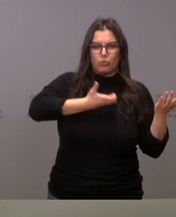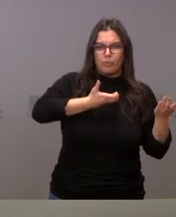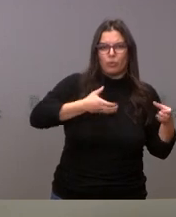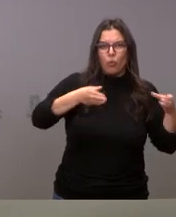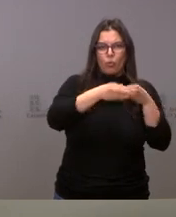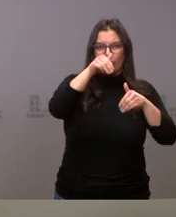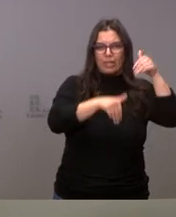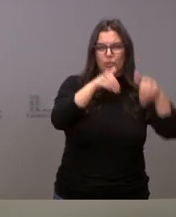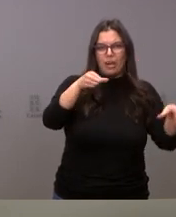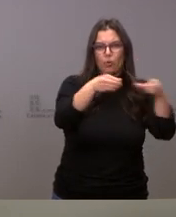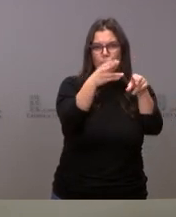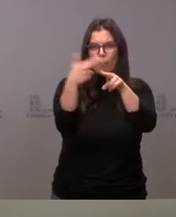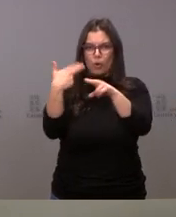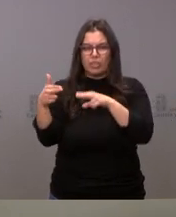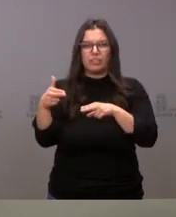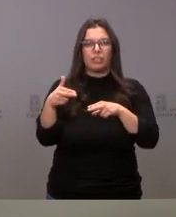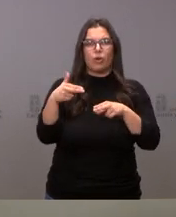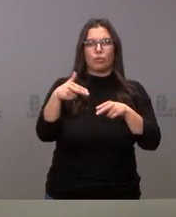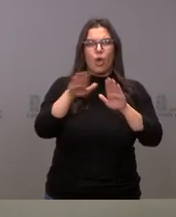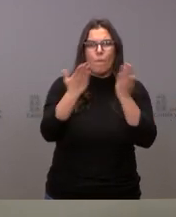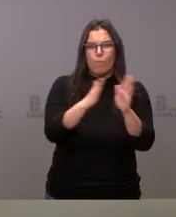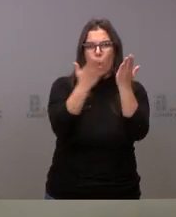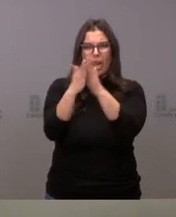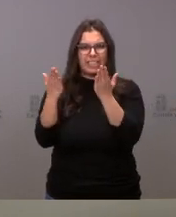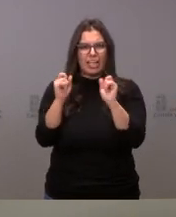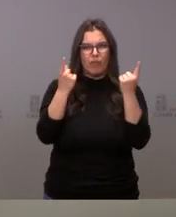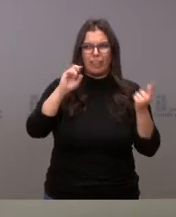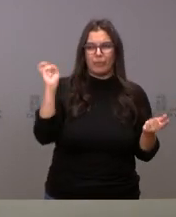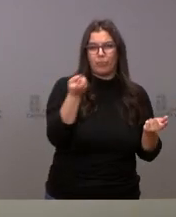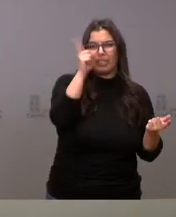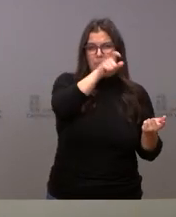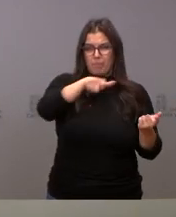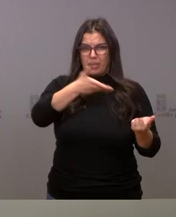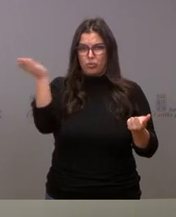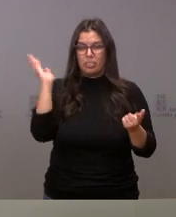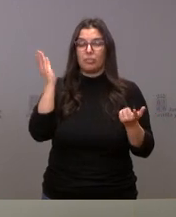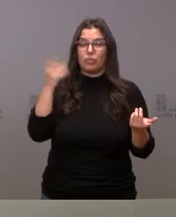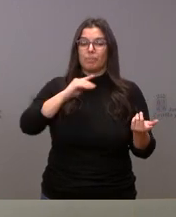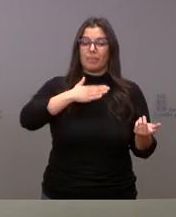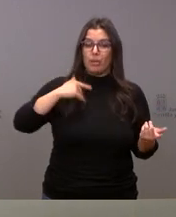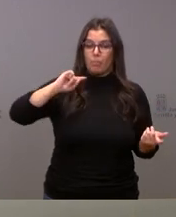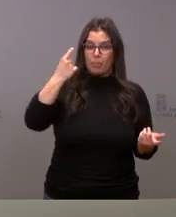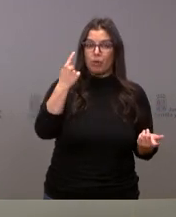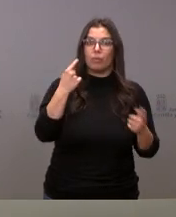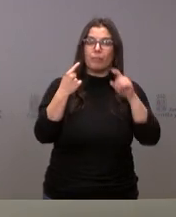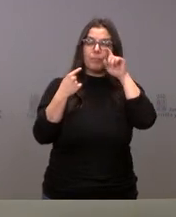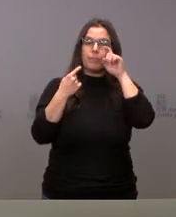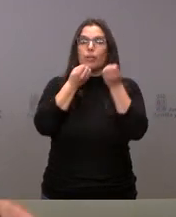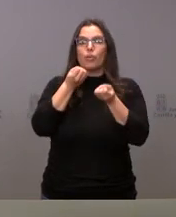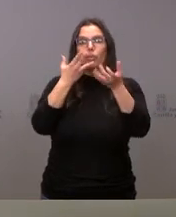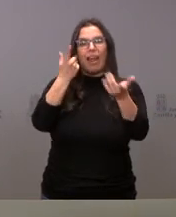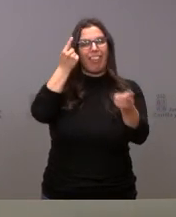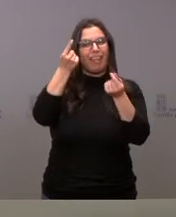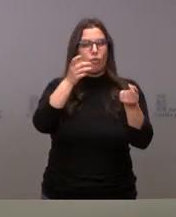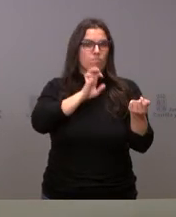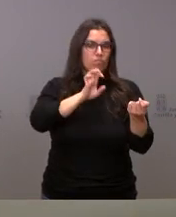partidos políticos, los diversos boletines y también los propios ciudadanos. Quiero empezar dando algunos datos de interés